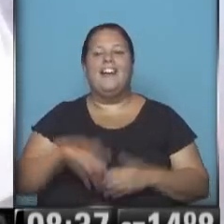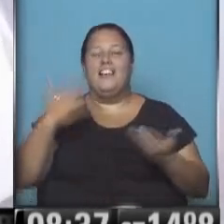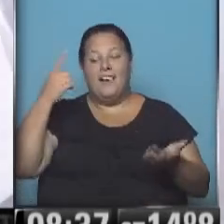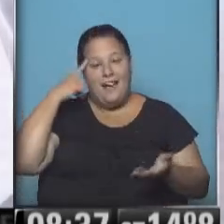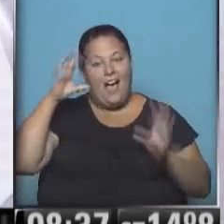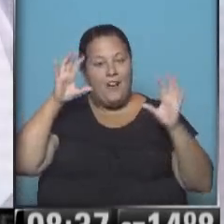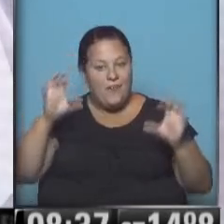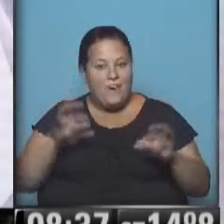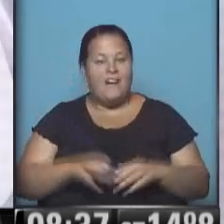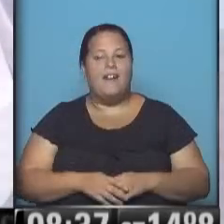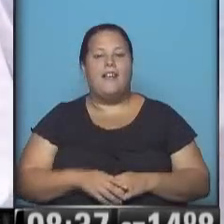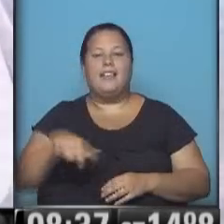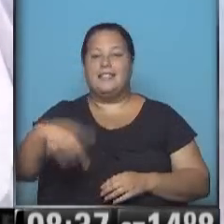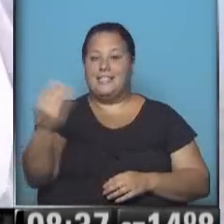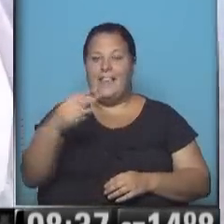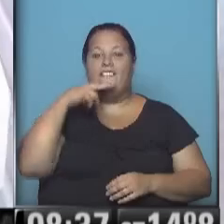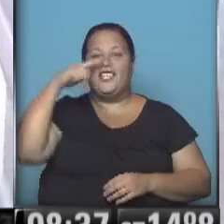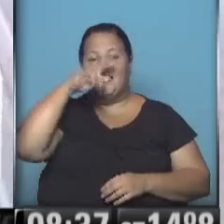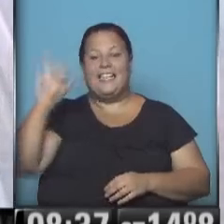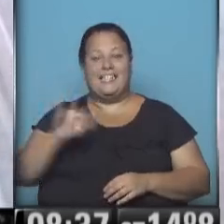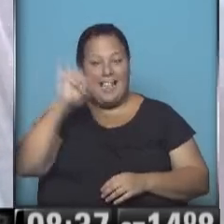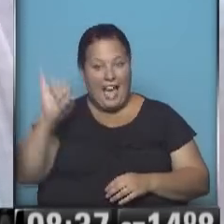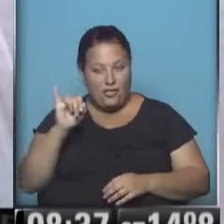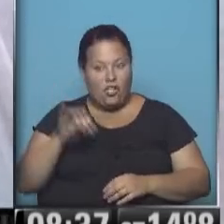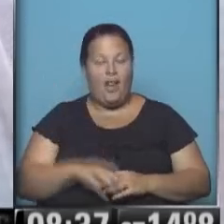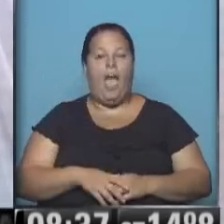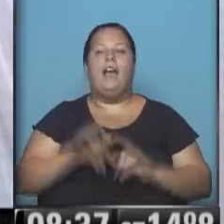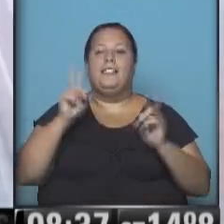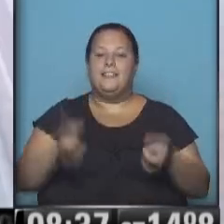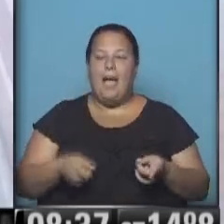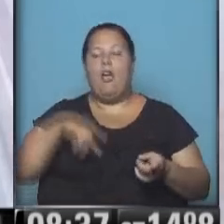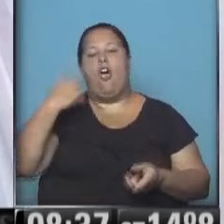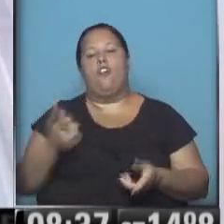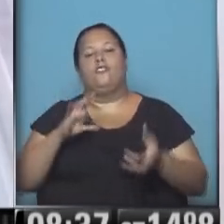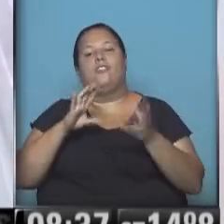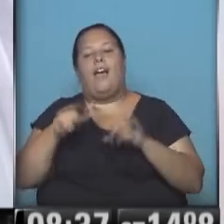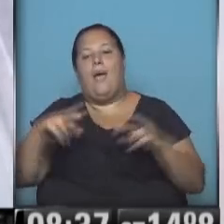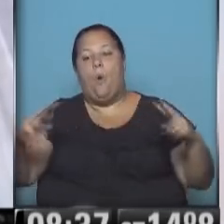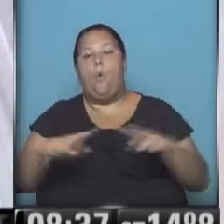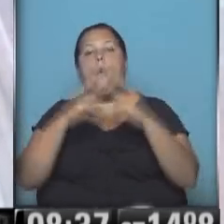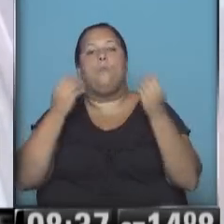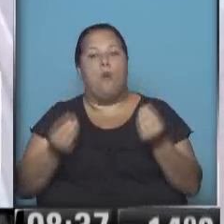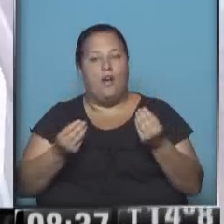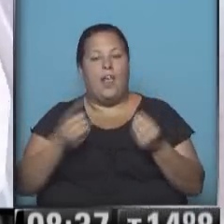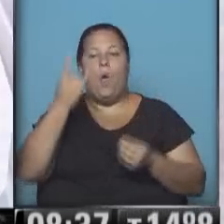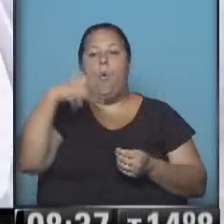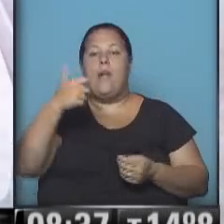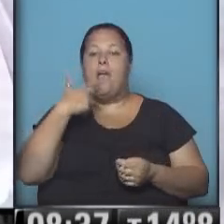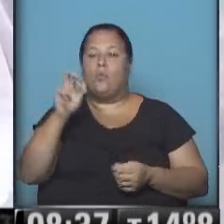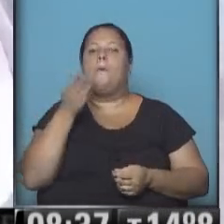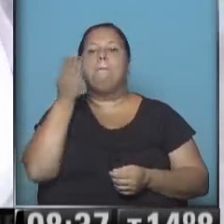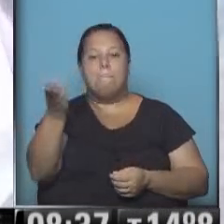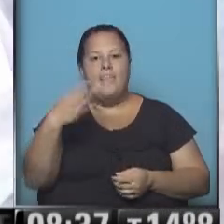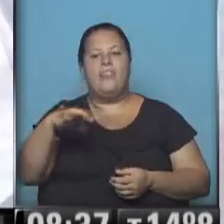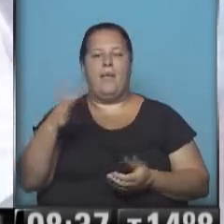todos los detalles este sábado en Visión 7 Internacional y también con otra característica de esta cumbre, porque UNASUR dijo, se le va a pedir